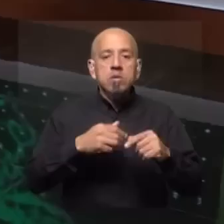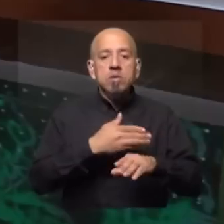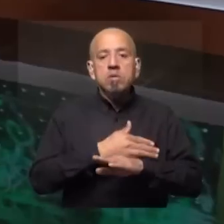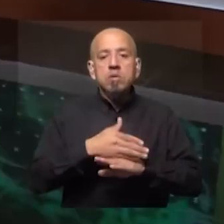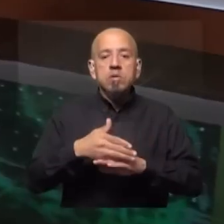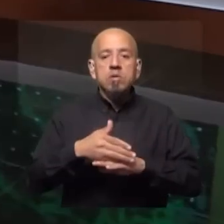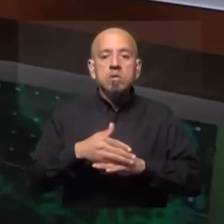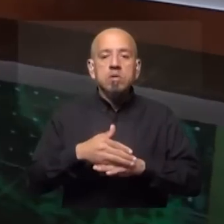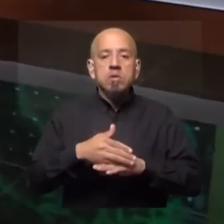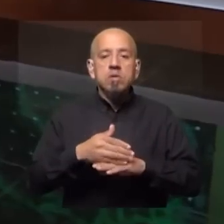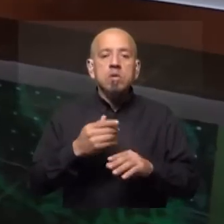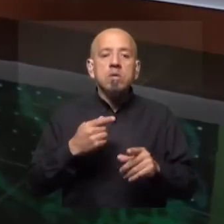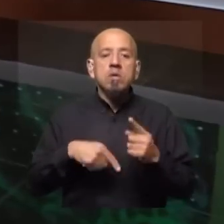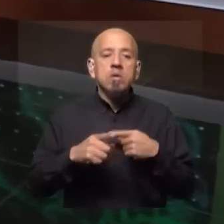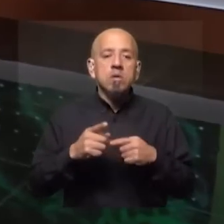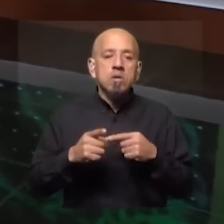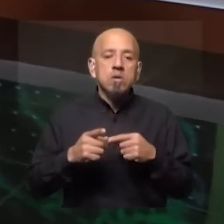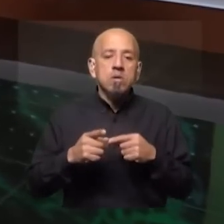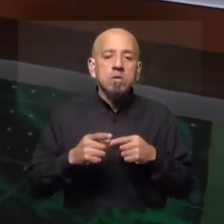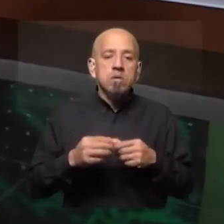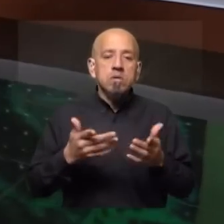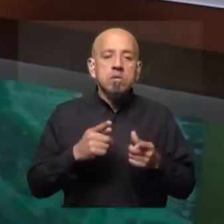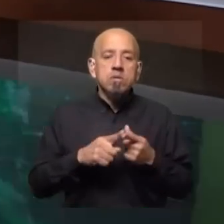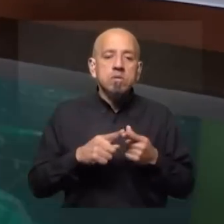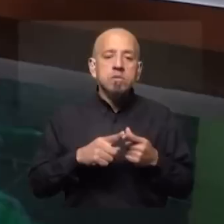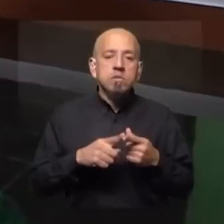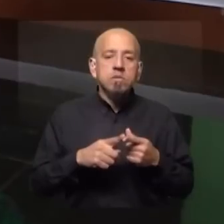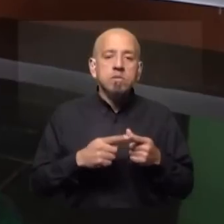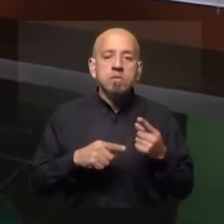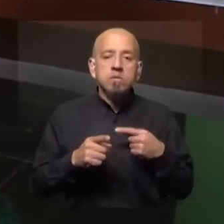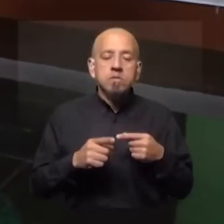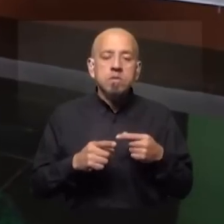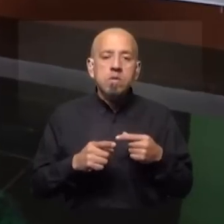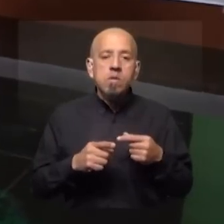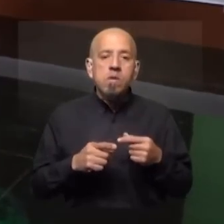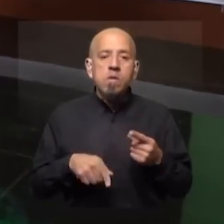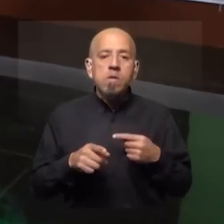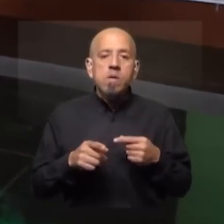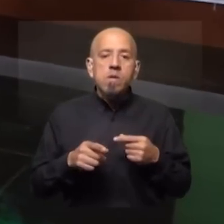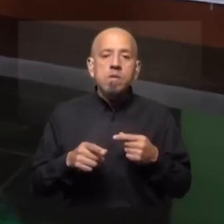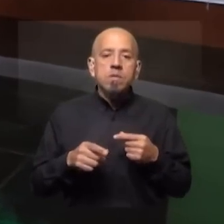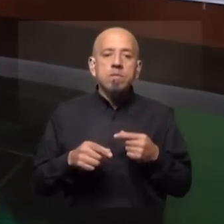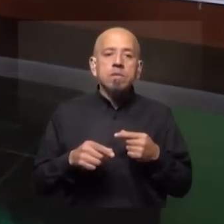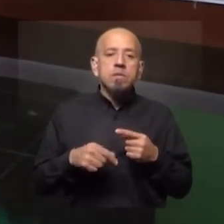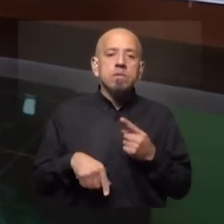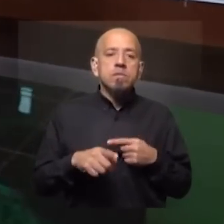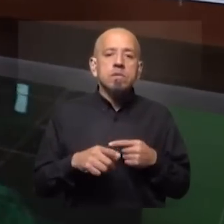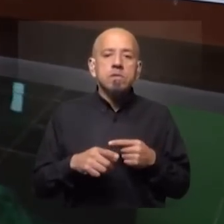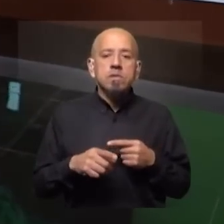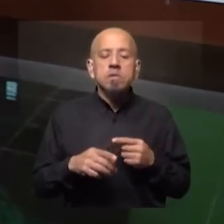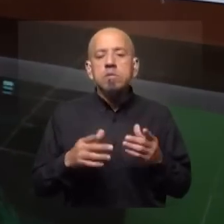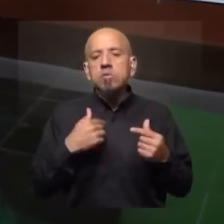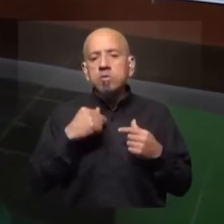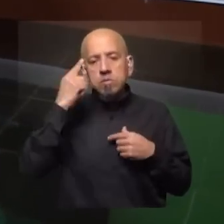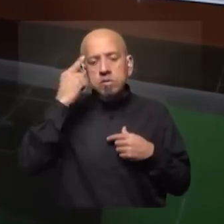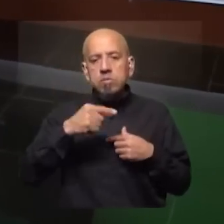proyección. Entonces... De luces largas, como le dicen ahora. Sí, pero te das cuenta, Jano, que es dramático, porque en realidad nosotros tenemos la percepción de que